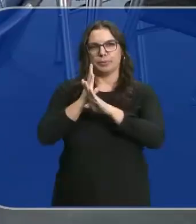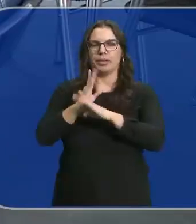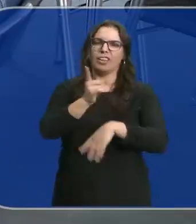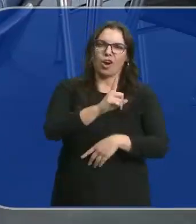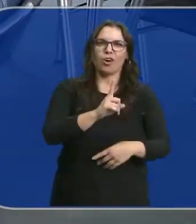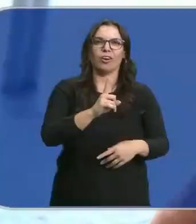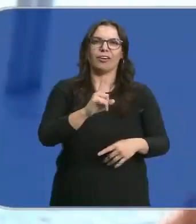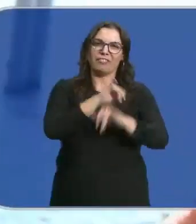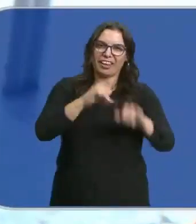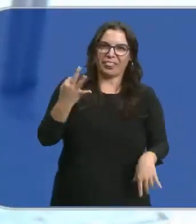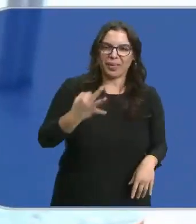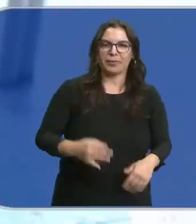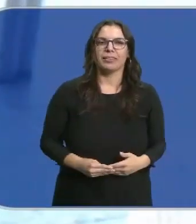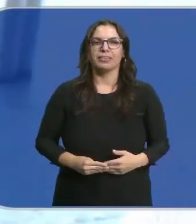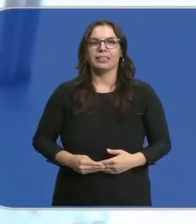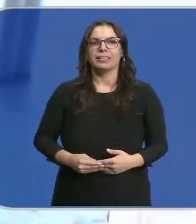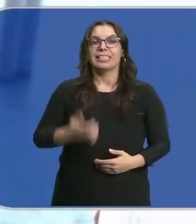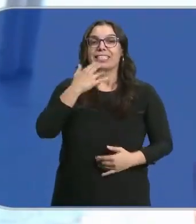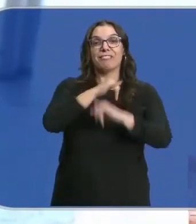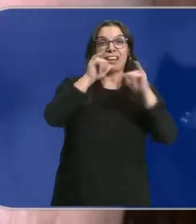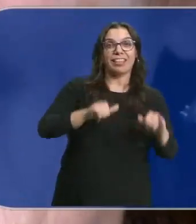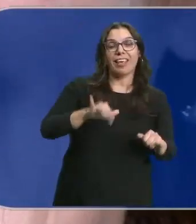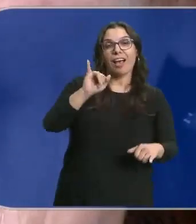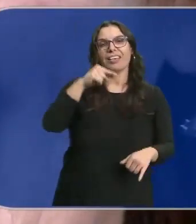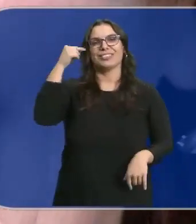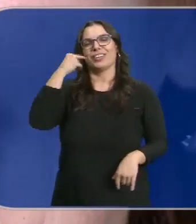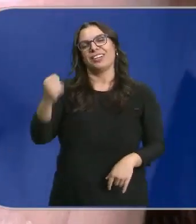No, hombre, no. Hay que ser feliz. Cuando no está feliz, sonríe.